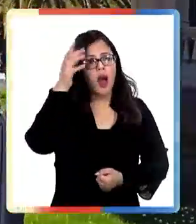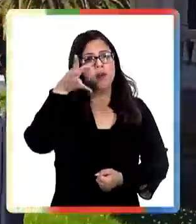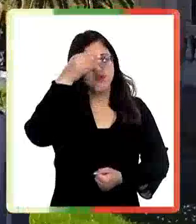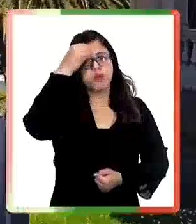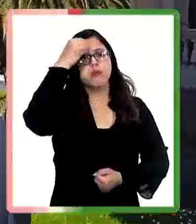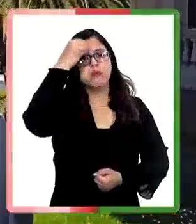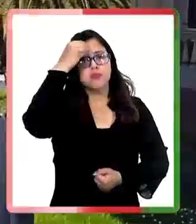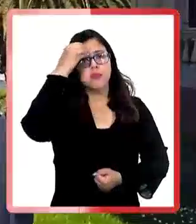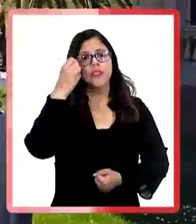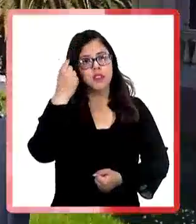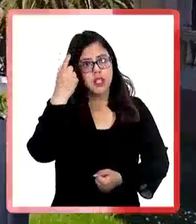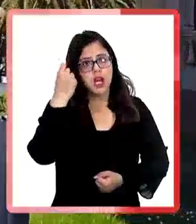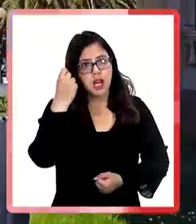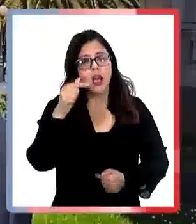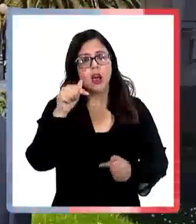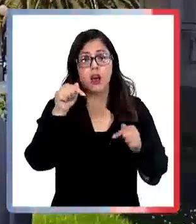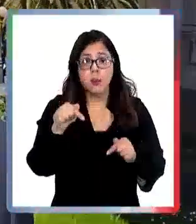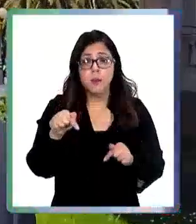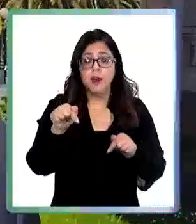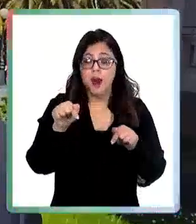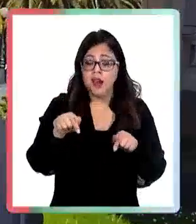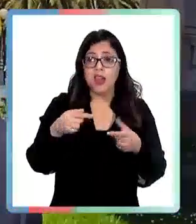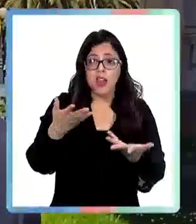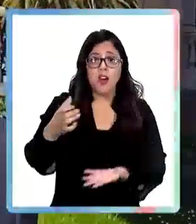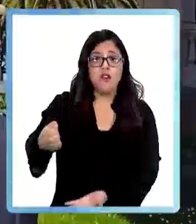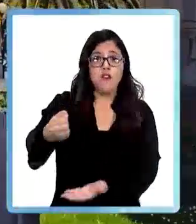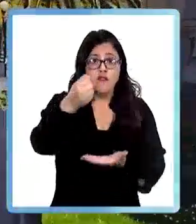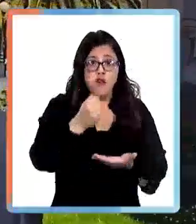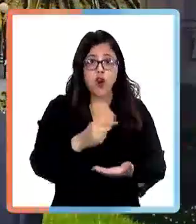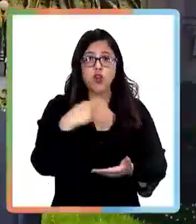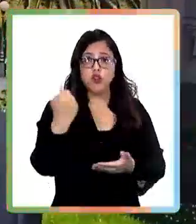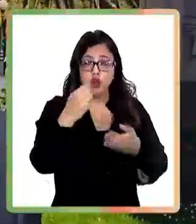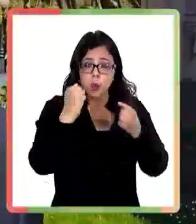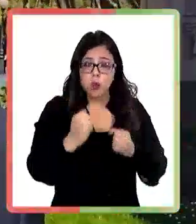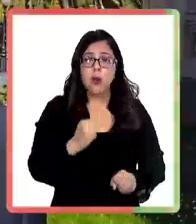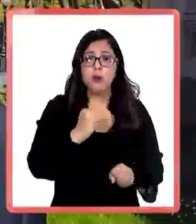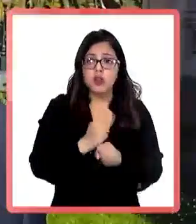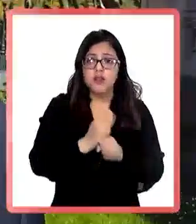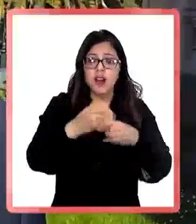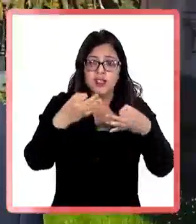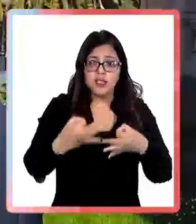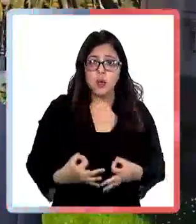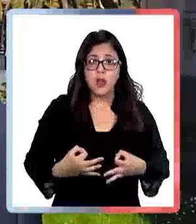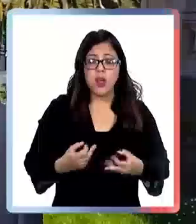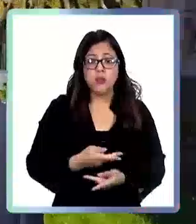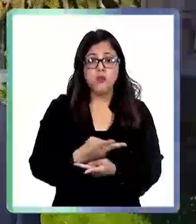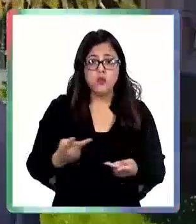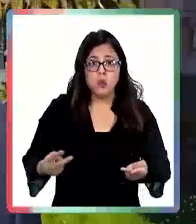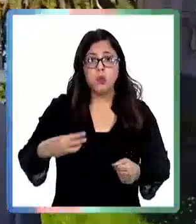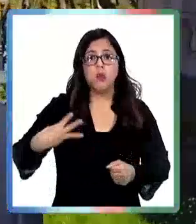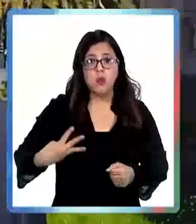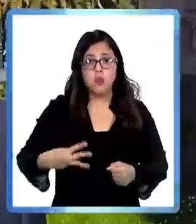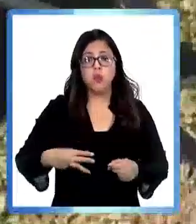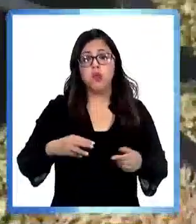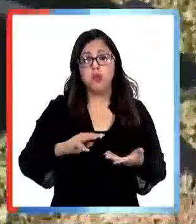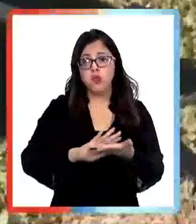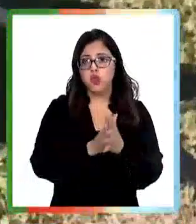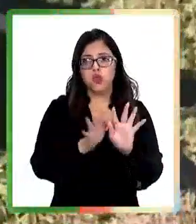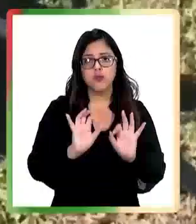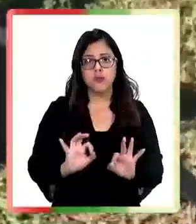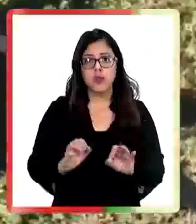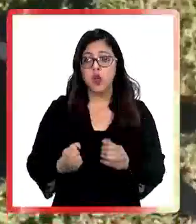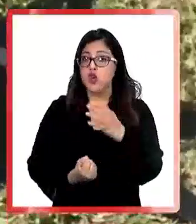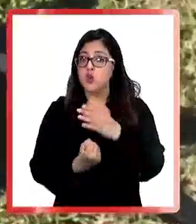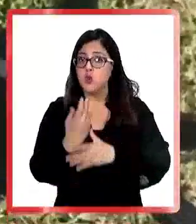pero yo creo que mientras genere los recursos para que nosotros podamos trabajar en seguridad pública en la municipalidad sería todo espectacular. Los